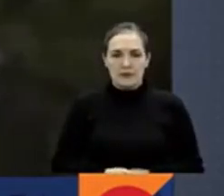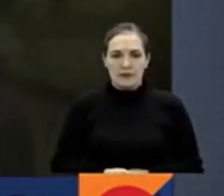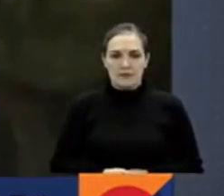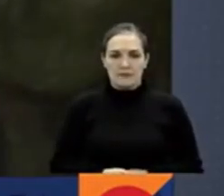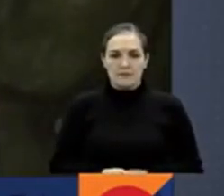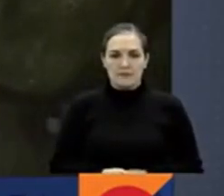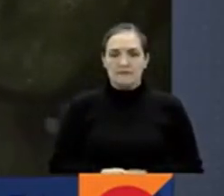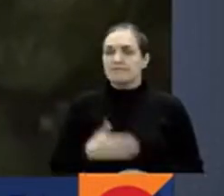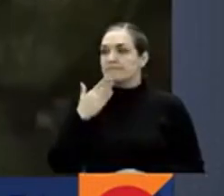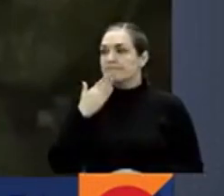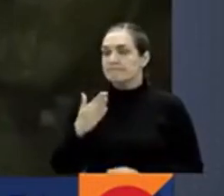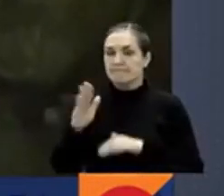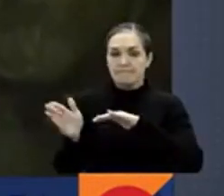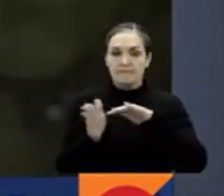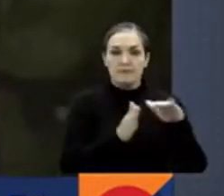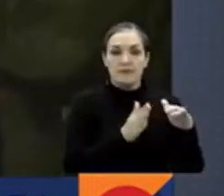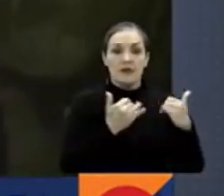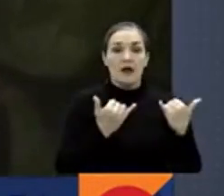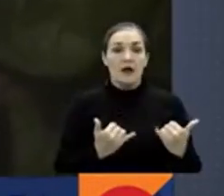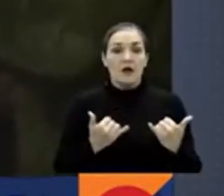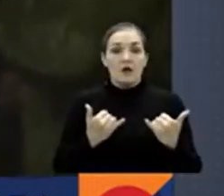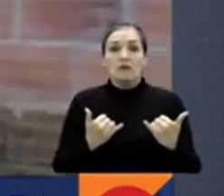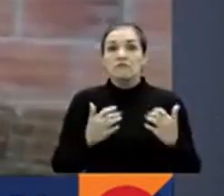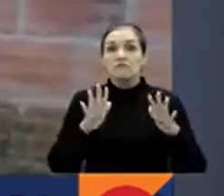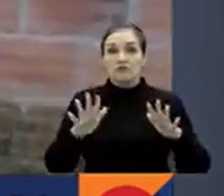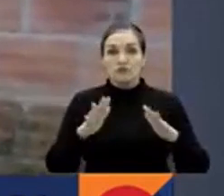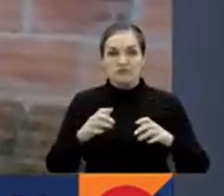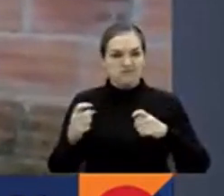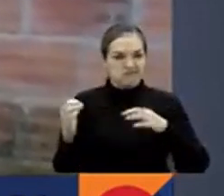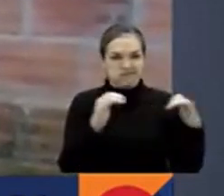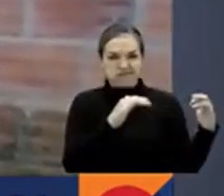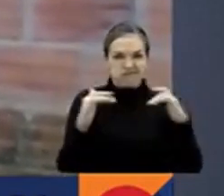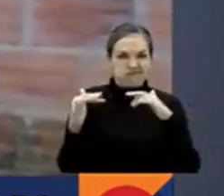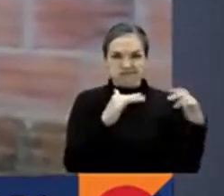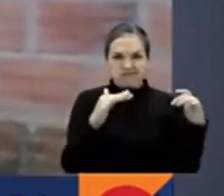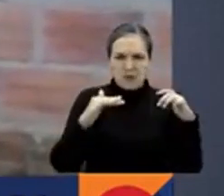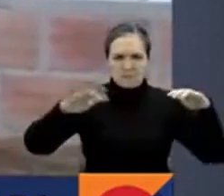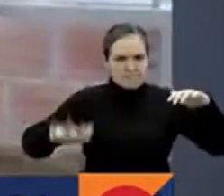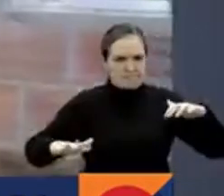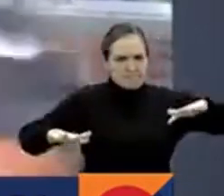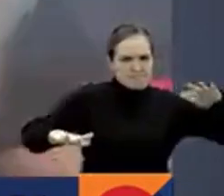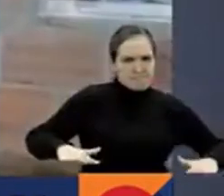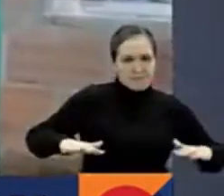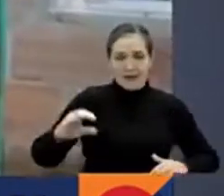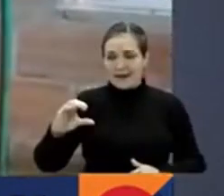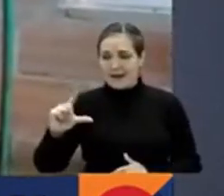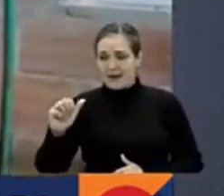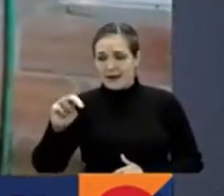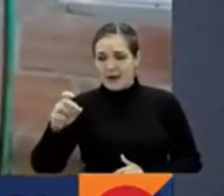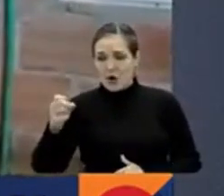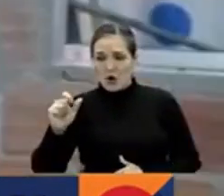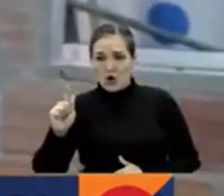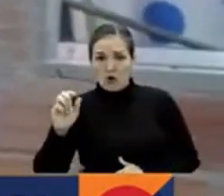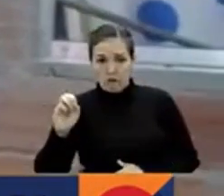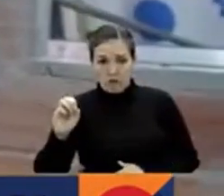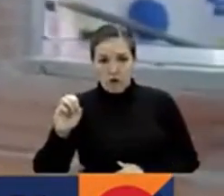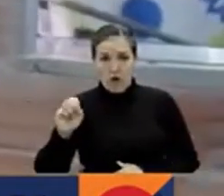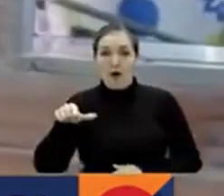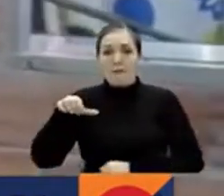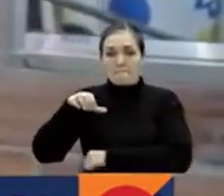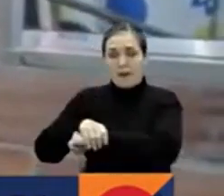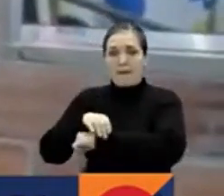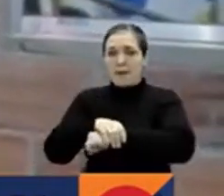Lisa, gracias. En medio de la suspensión del cese al fuego entre el Gobierno Nacional y el Clan del Golfo fueron capturados 14